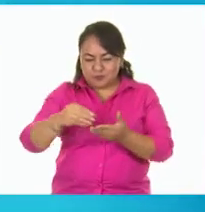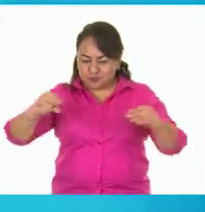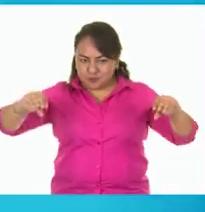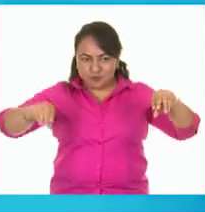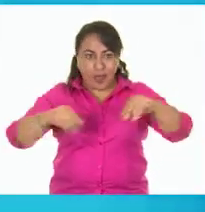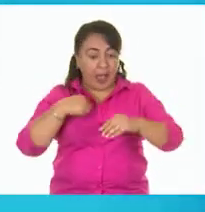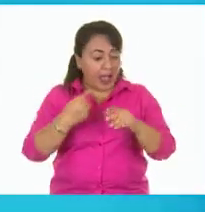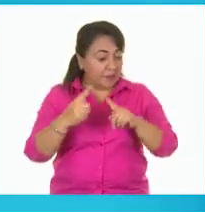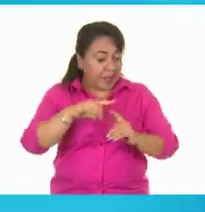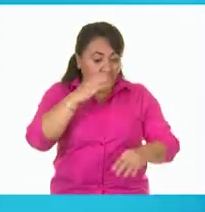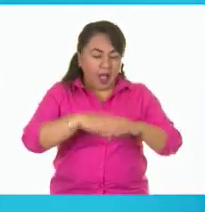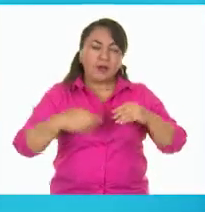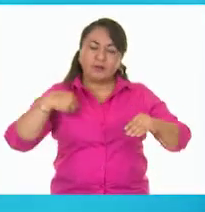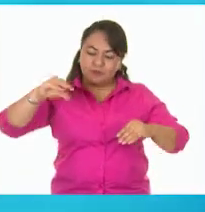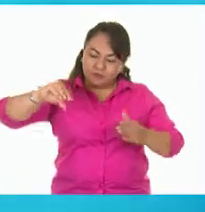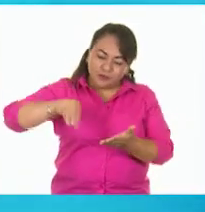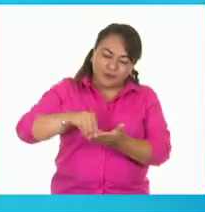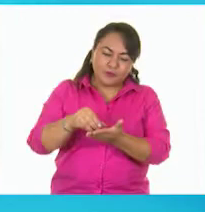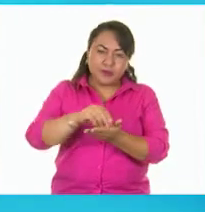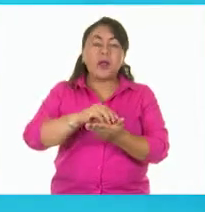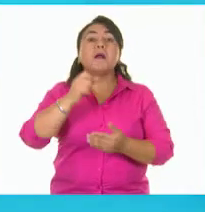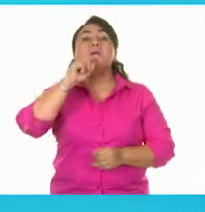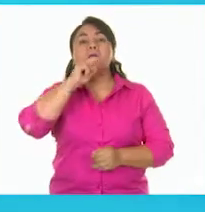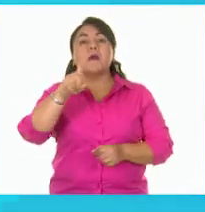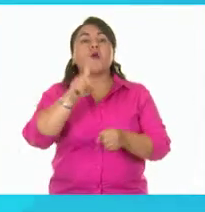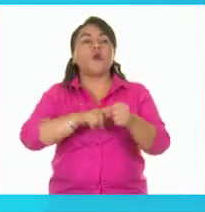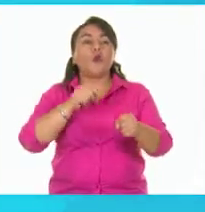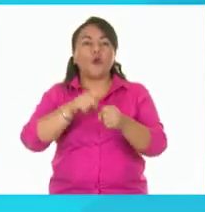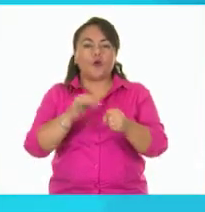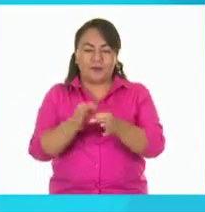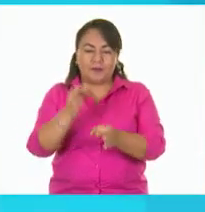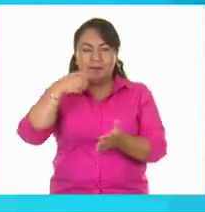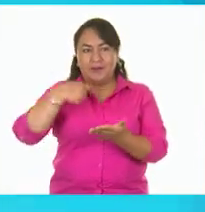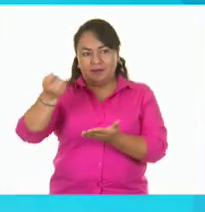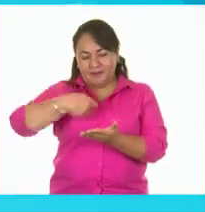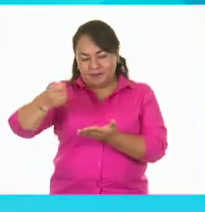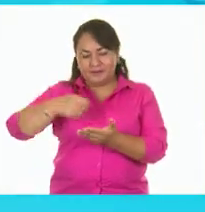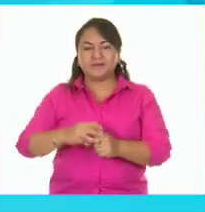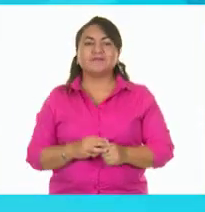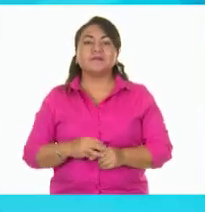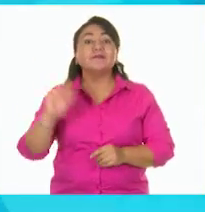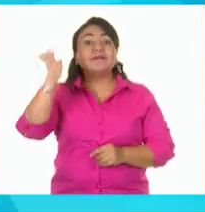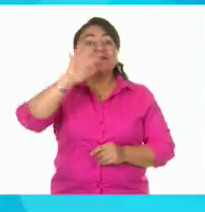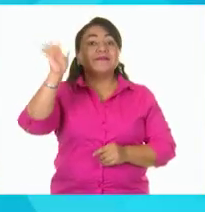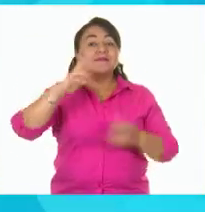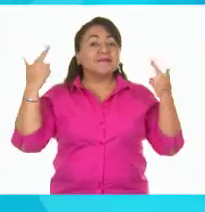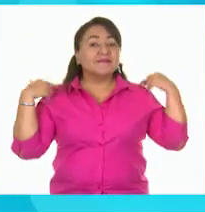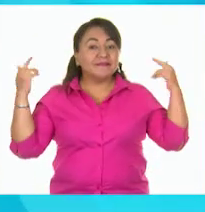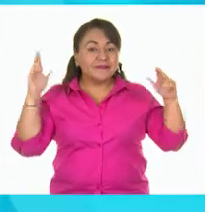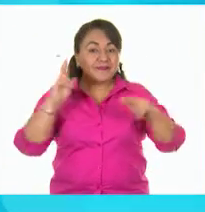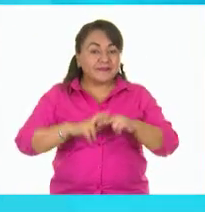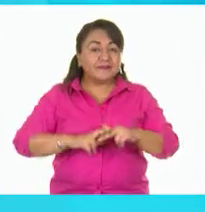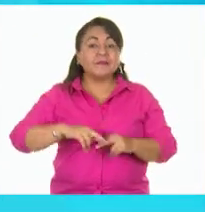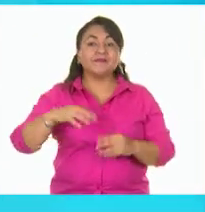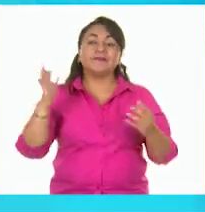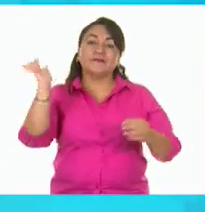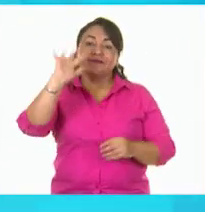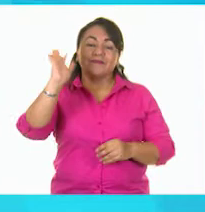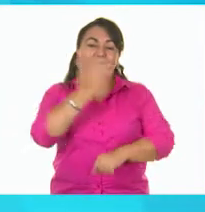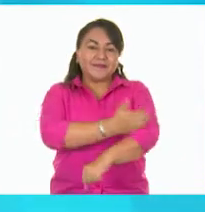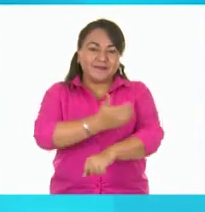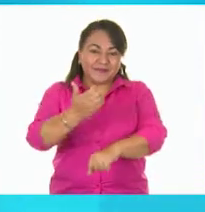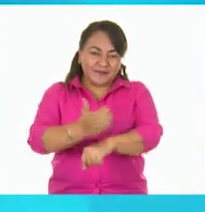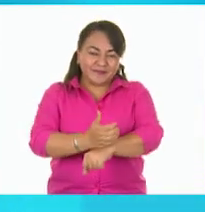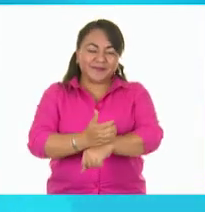mis tareas. También mis colores que utilizo para colorear. Hola maestro Dani. Hola compañeros y compañeras.